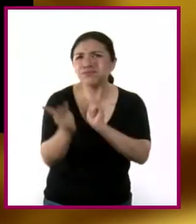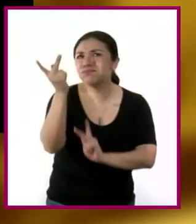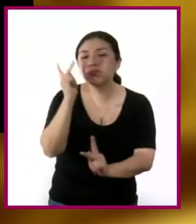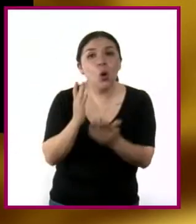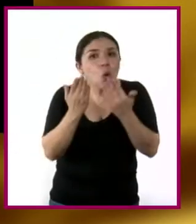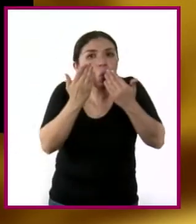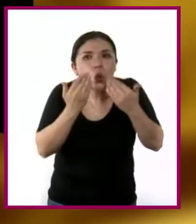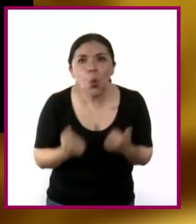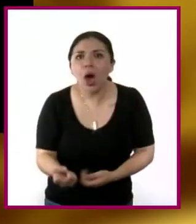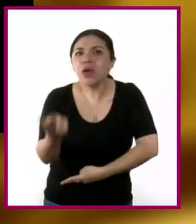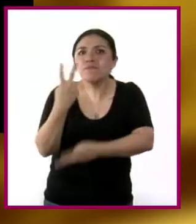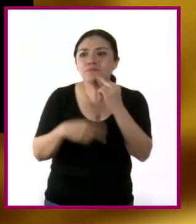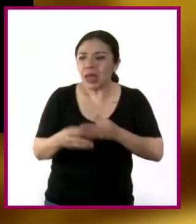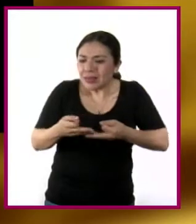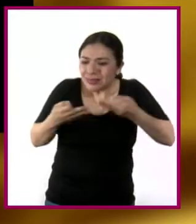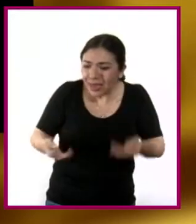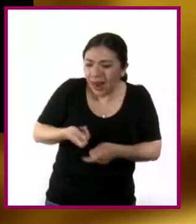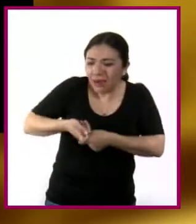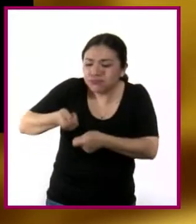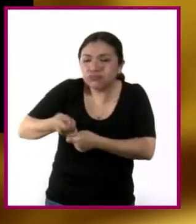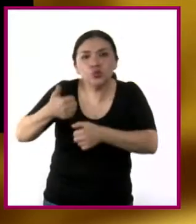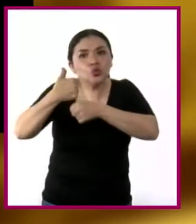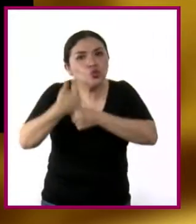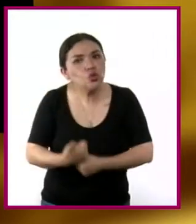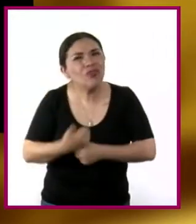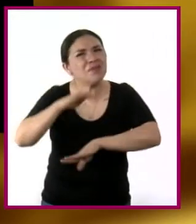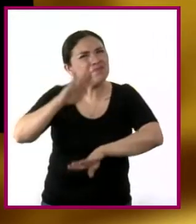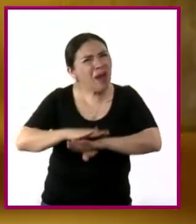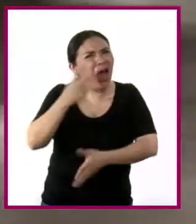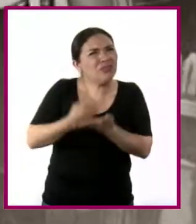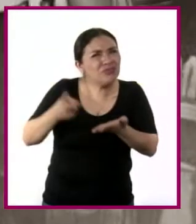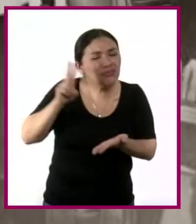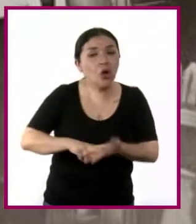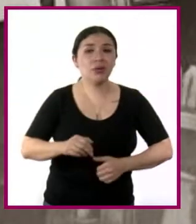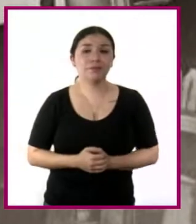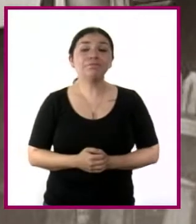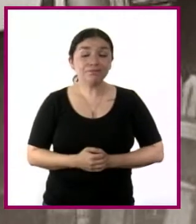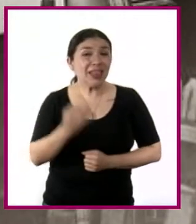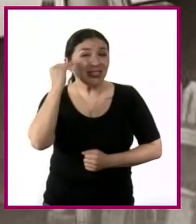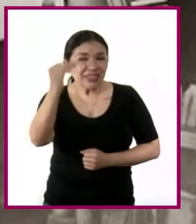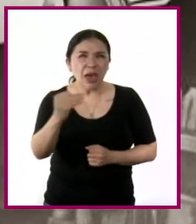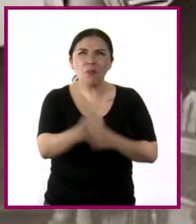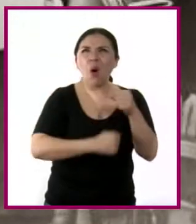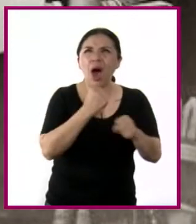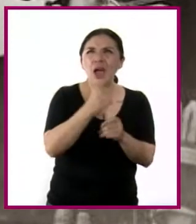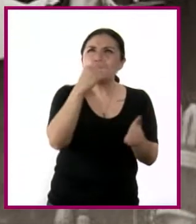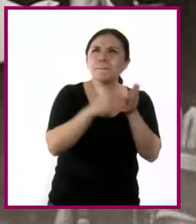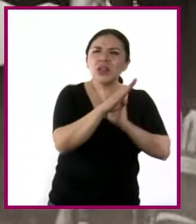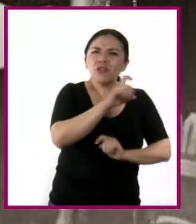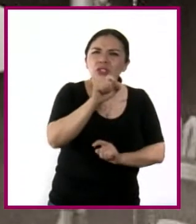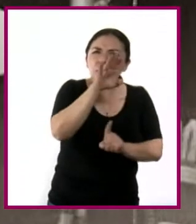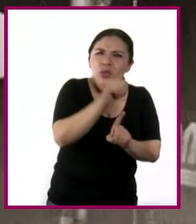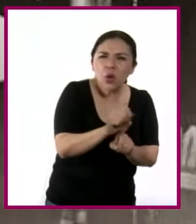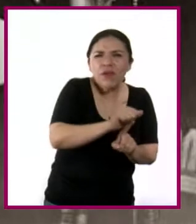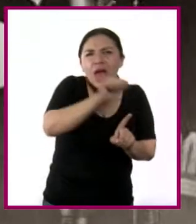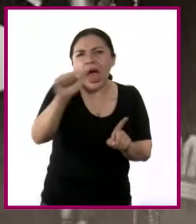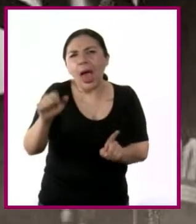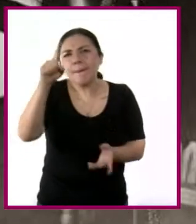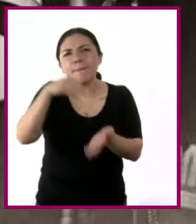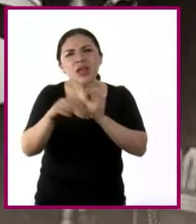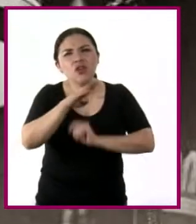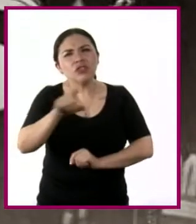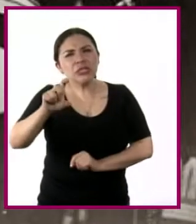actividades agropecuarias lo padeció aún más. El periodo entre 1929 y